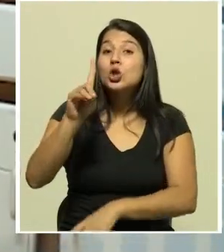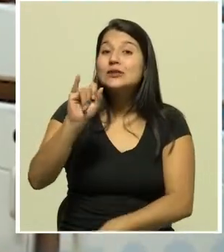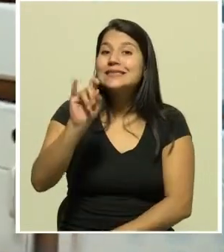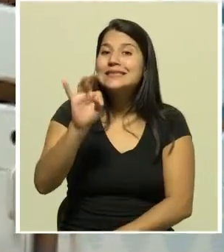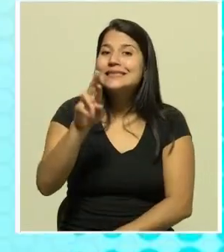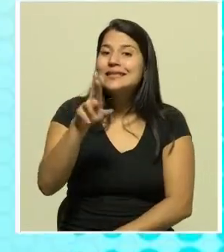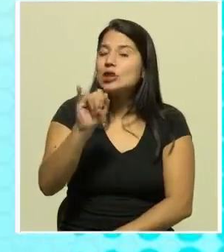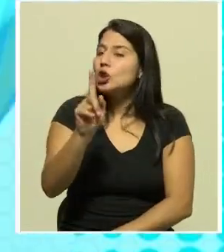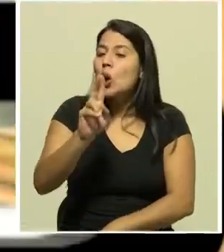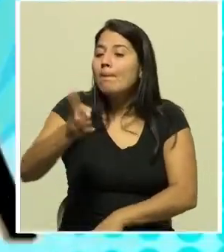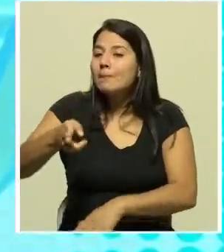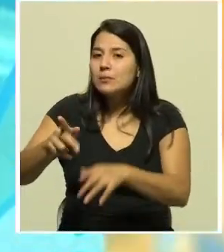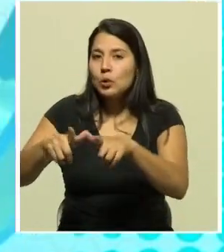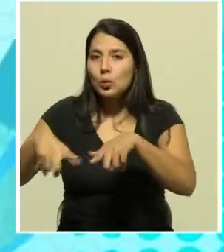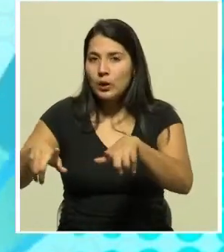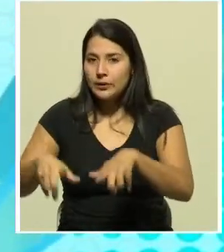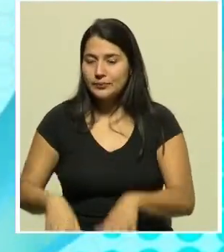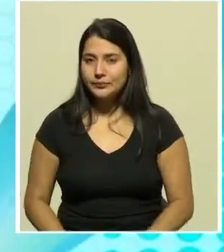bloque.